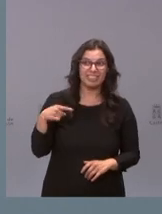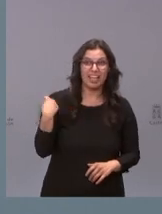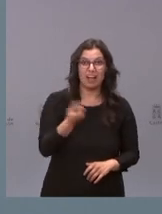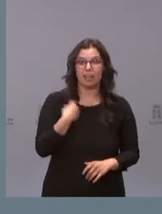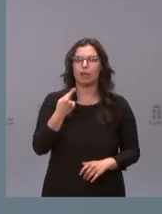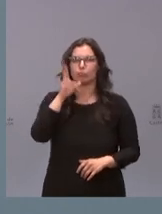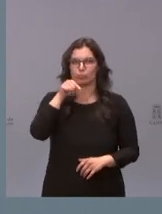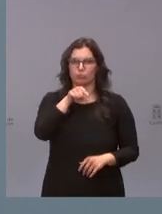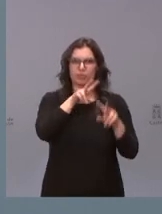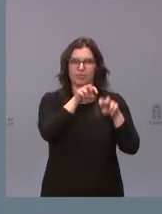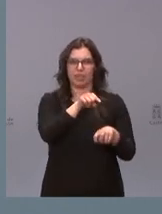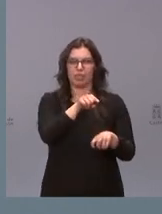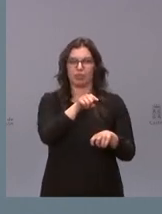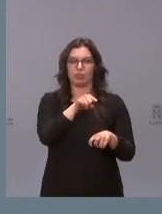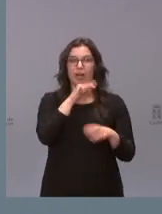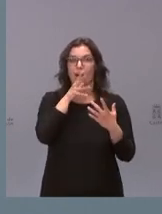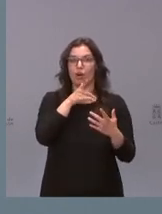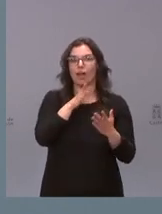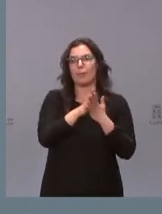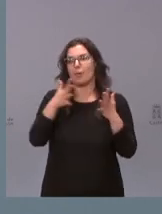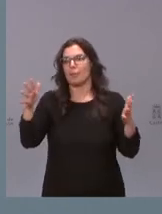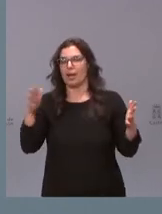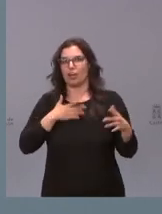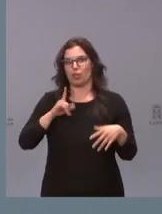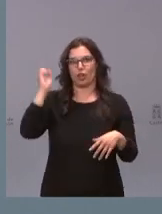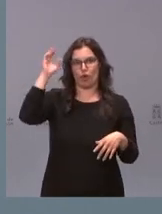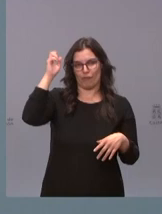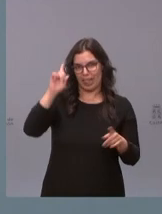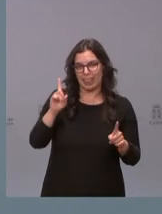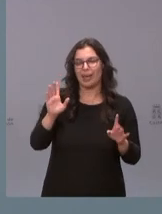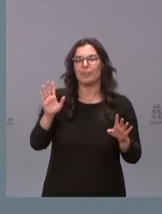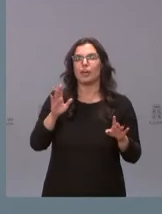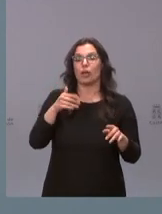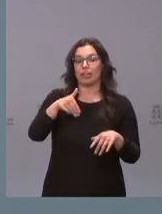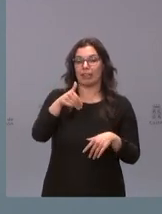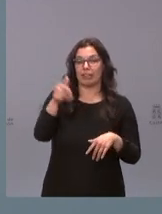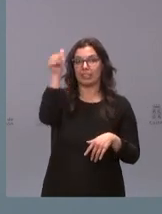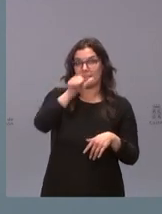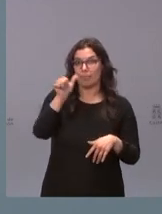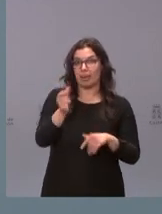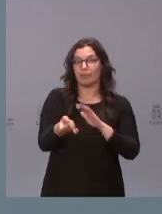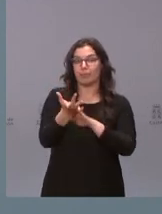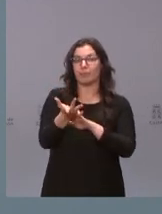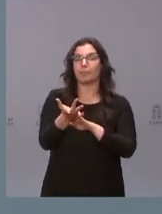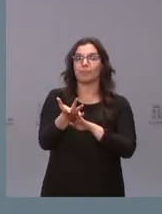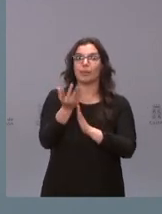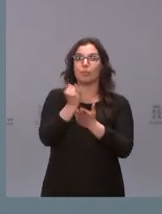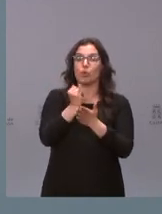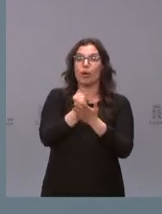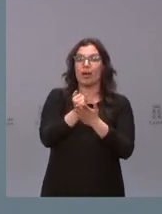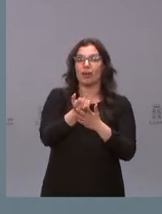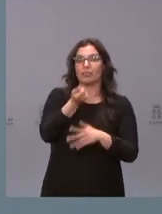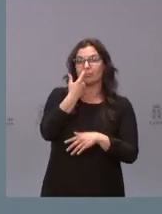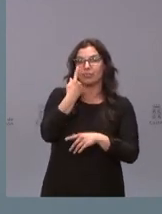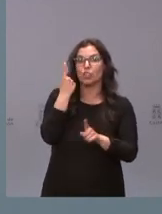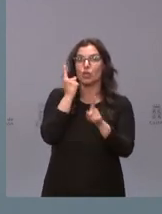va a salir un fármaco no me quiero extender y darles una conferencia pero en las próximas semanas se va a aprobar un fármaco